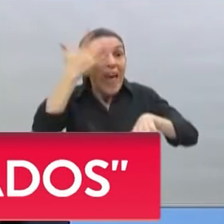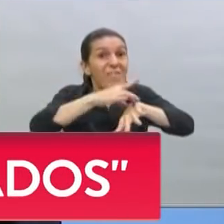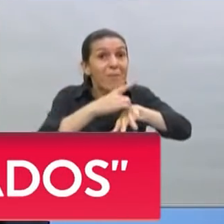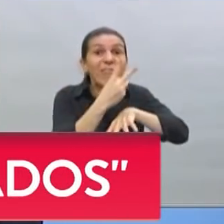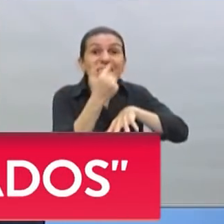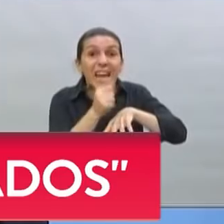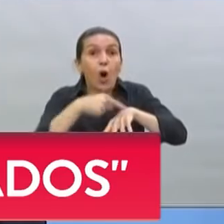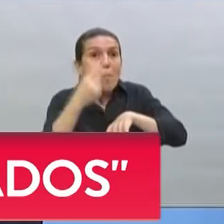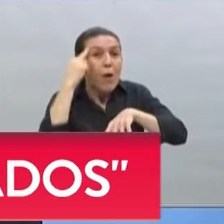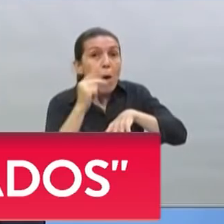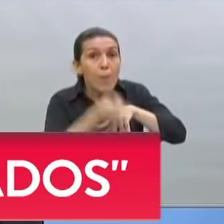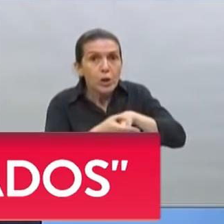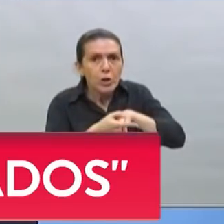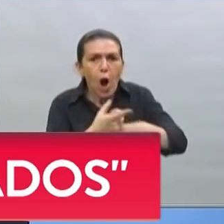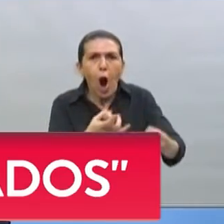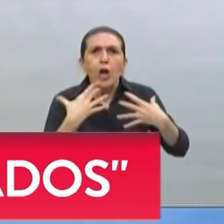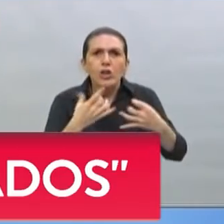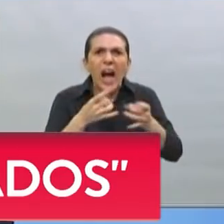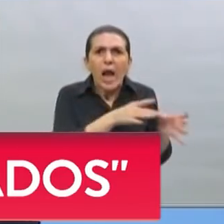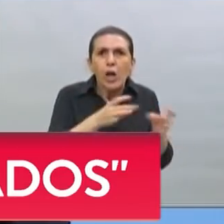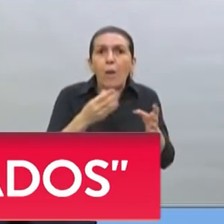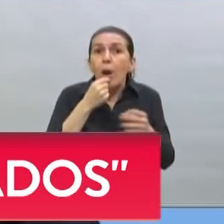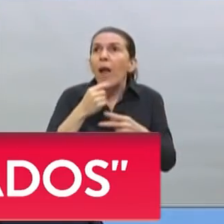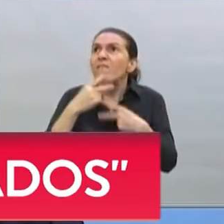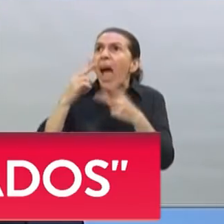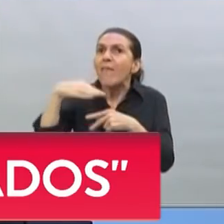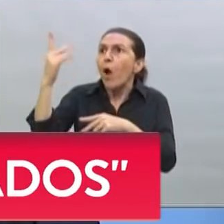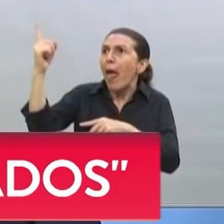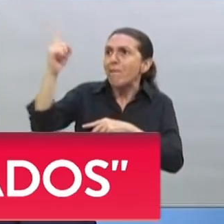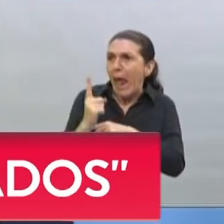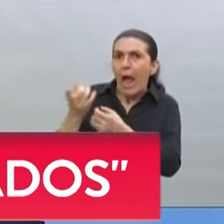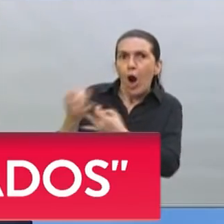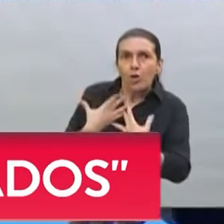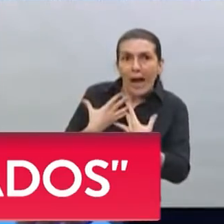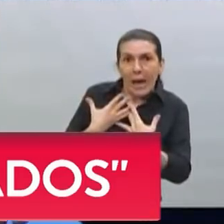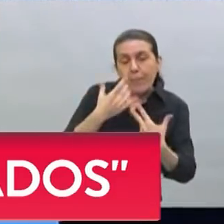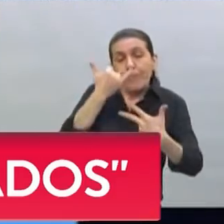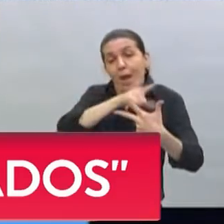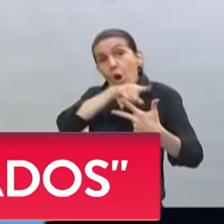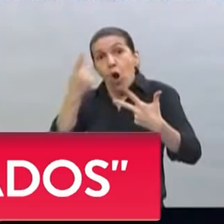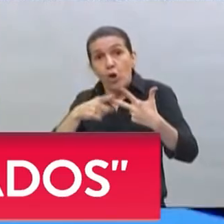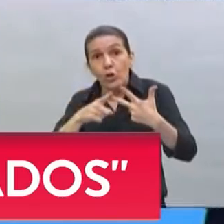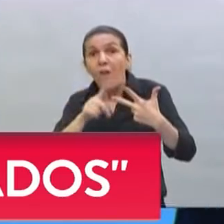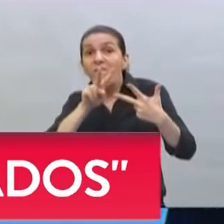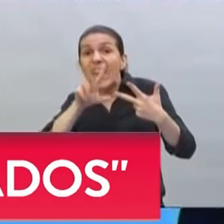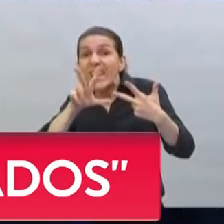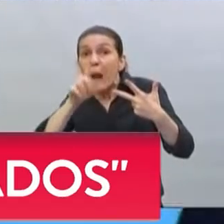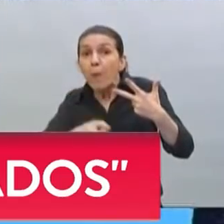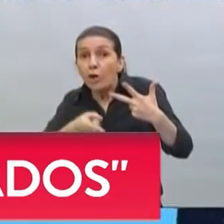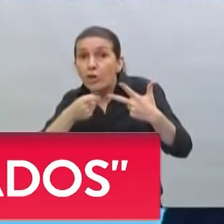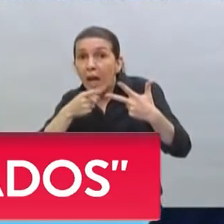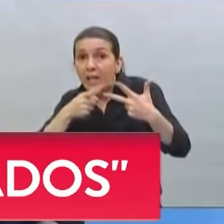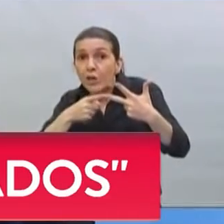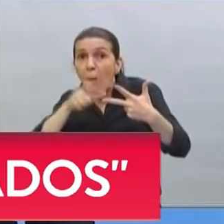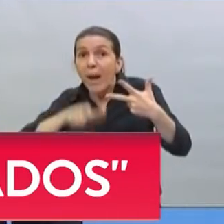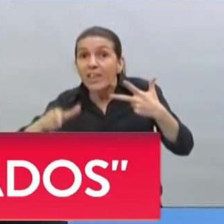porque tuvo contacto estrecho con alguien que vino de viaje. Y hay un 23% de